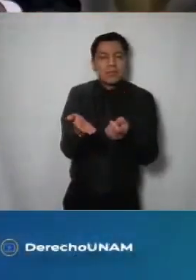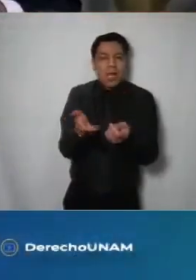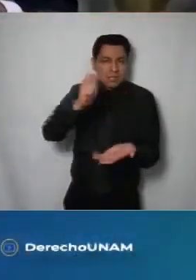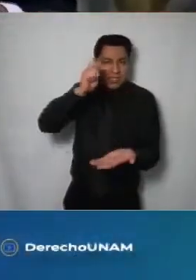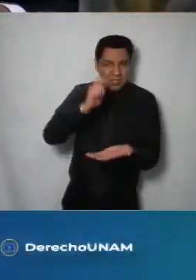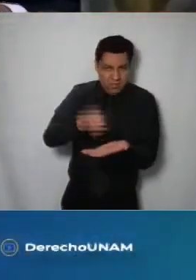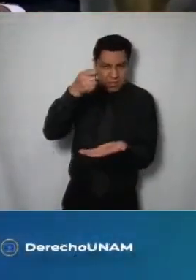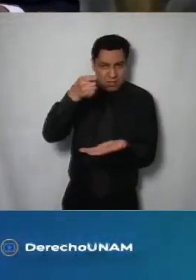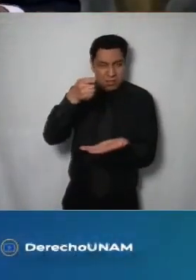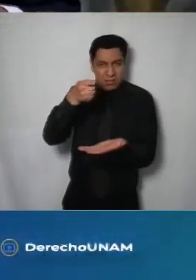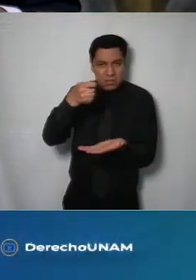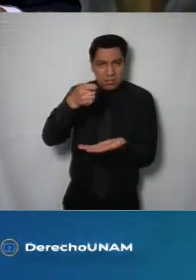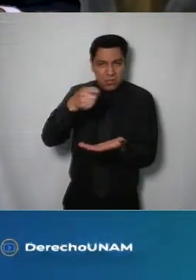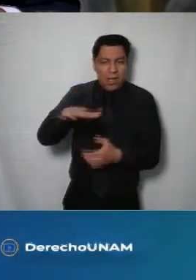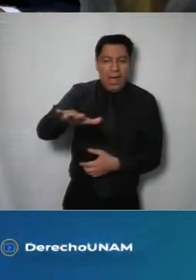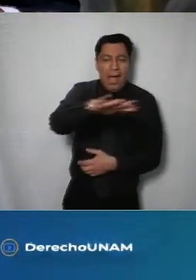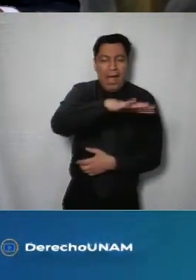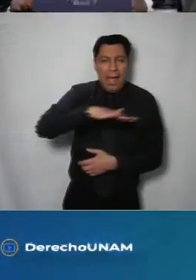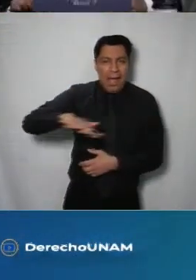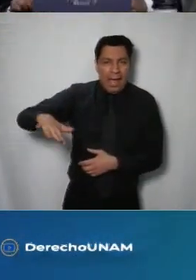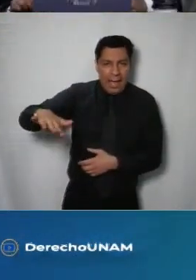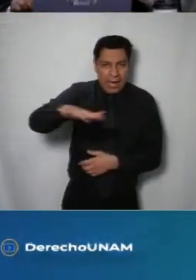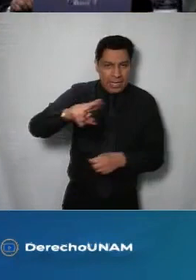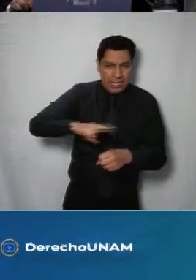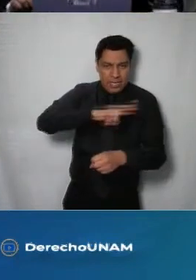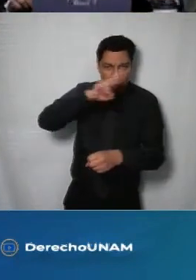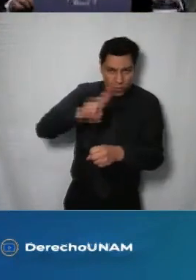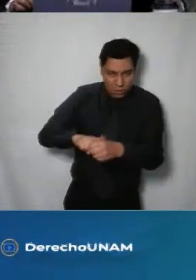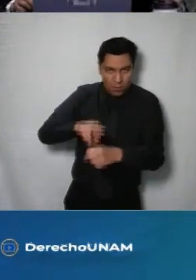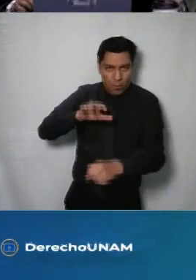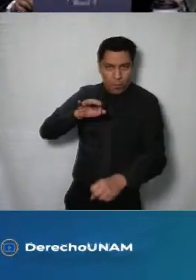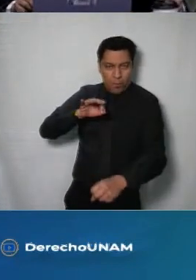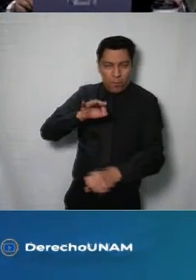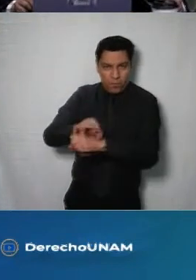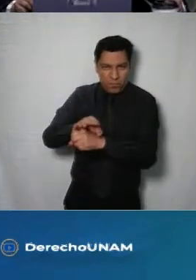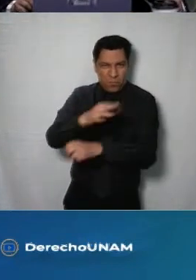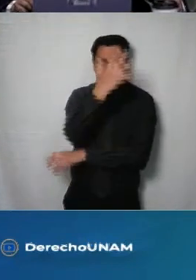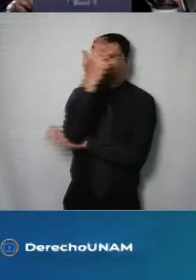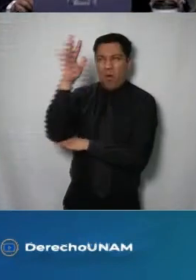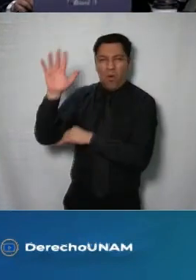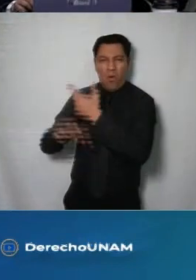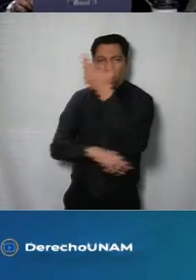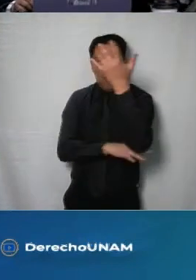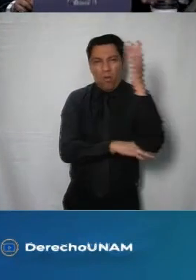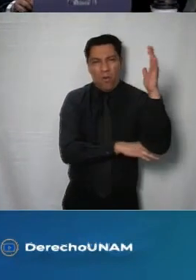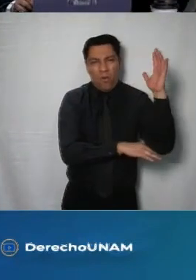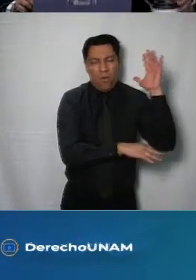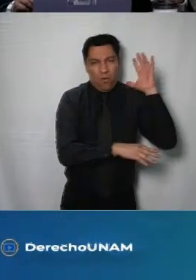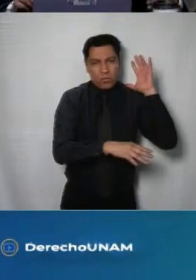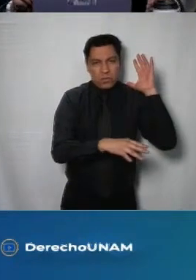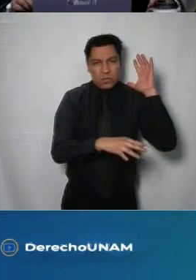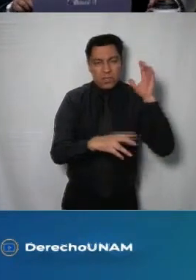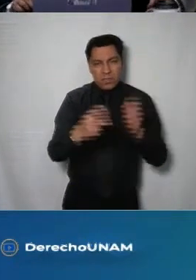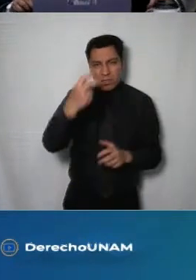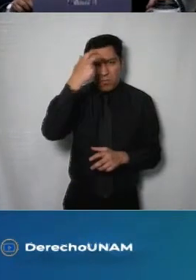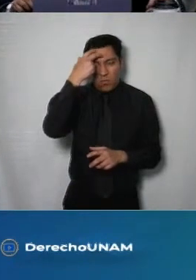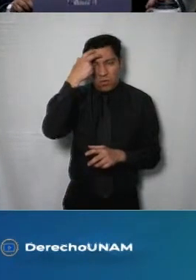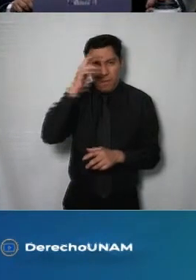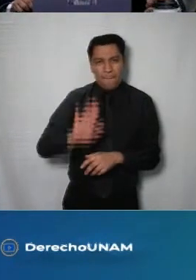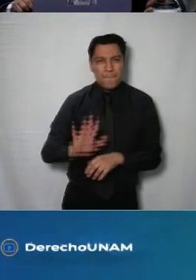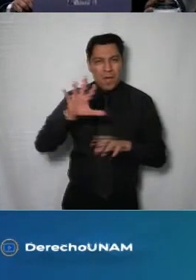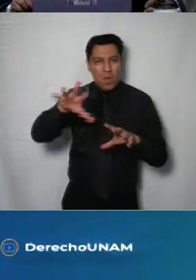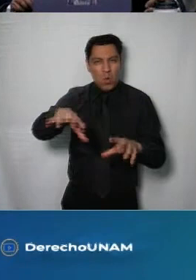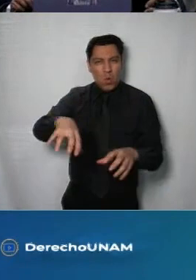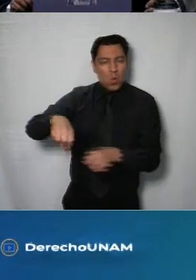decreto por el cual se declara área natural protegida y se lleva a cabo la expropiación del bosque de